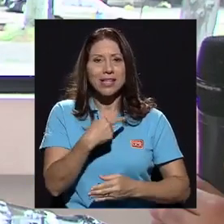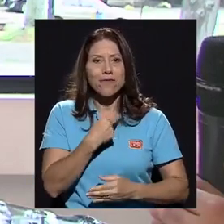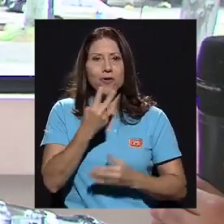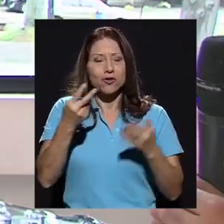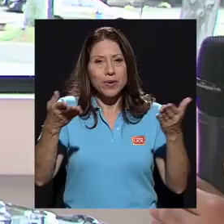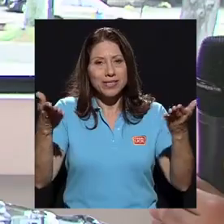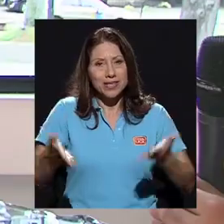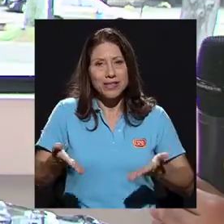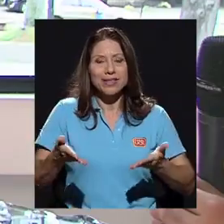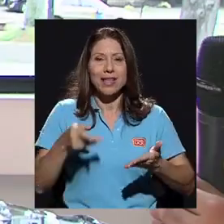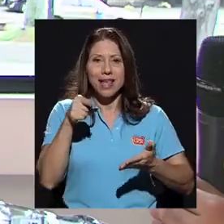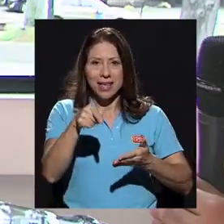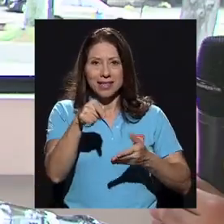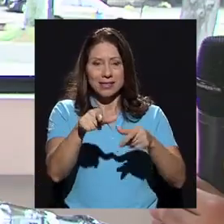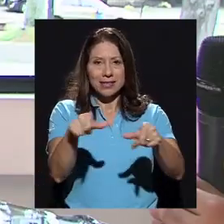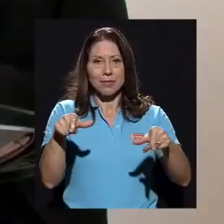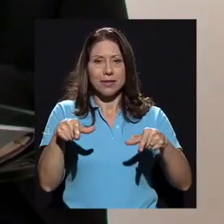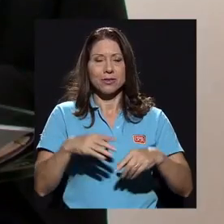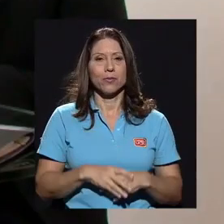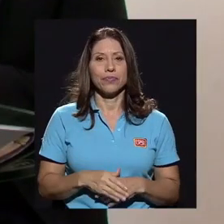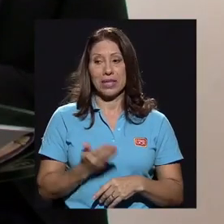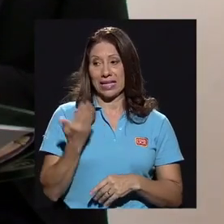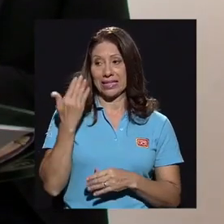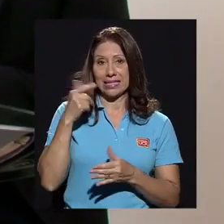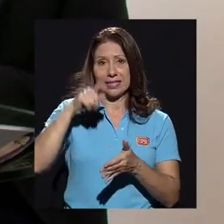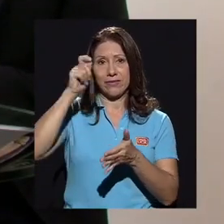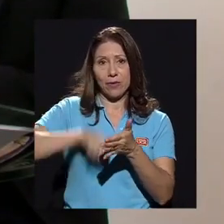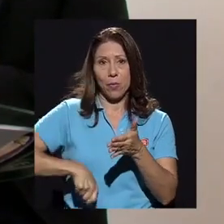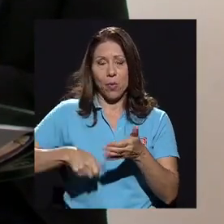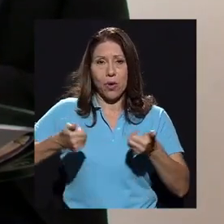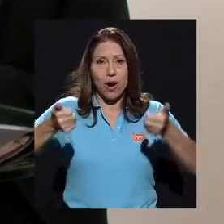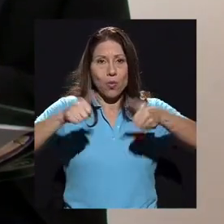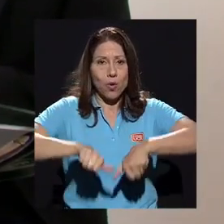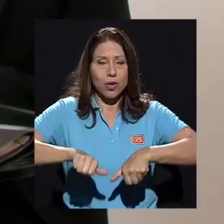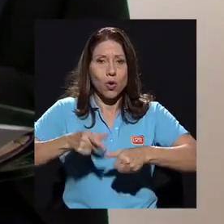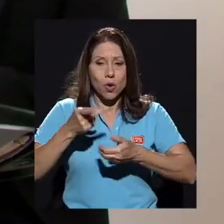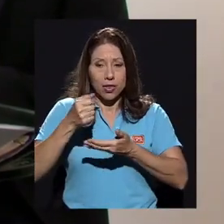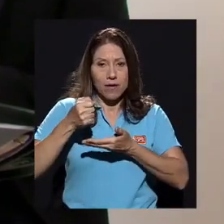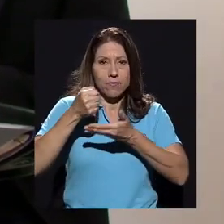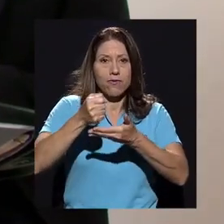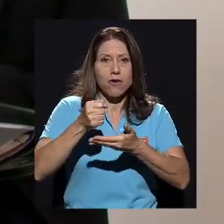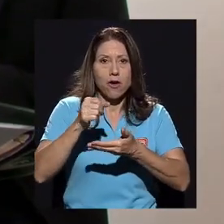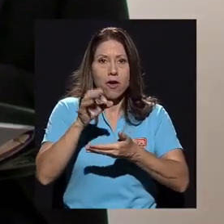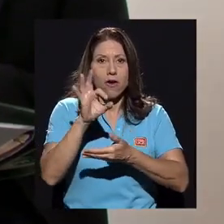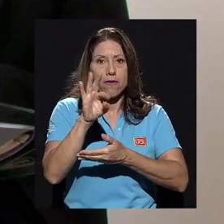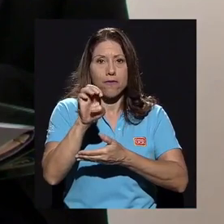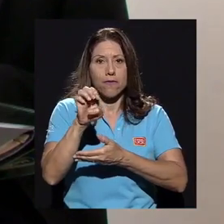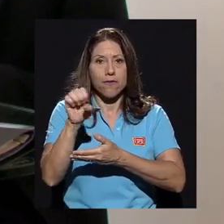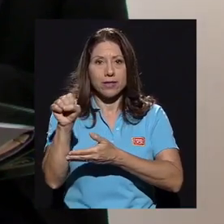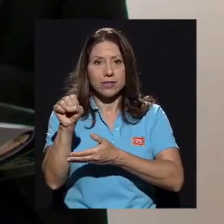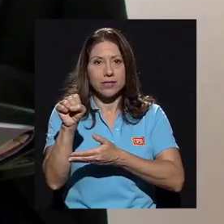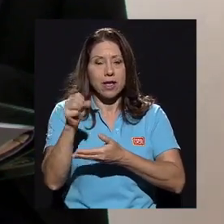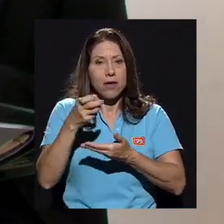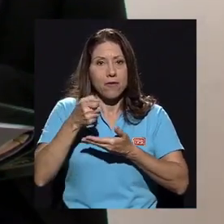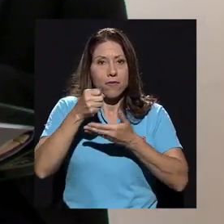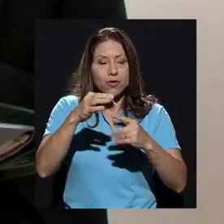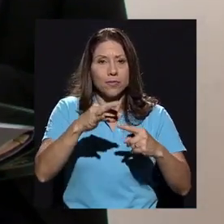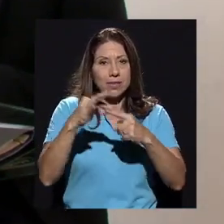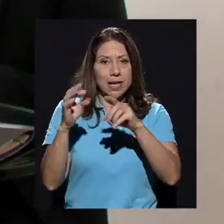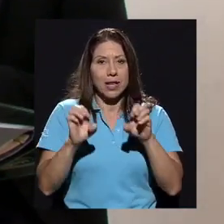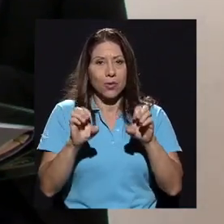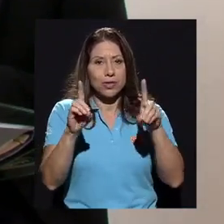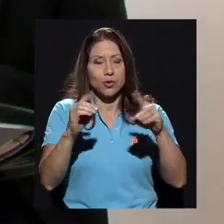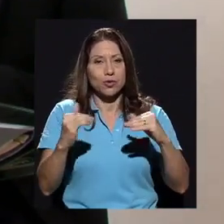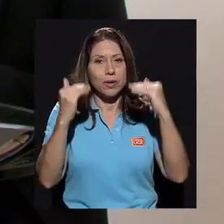en ese espacio. Recién se firmó un nuevo acuerdo del Fondo Especial para la Educación Superior, un aumento del 3